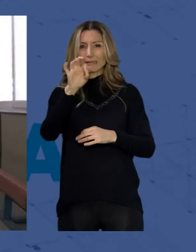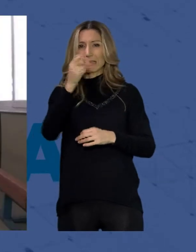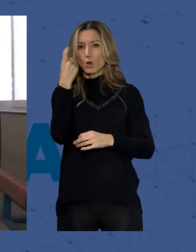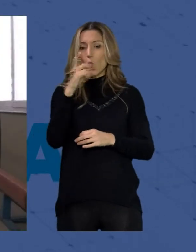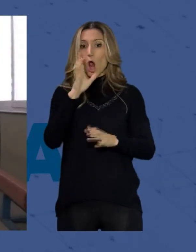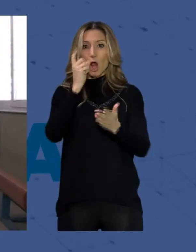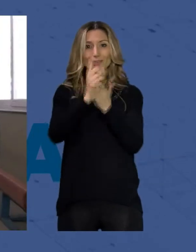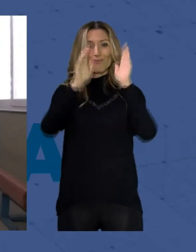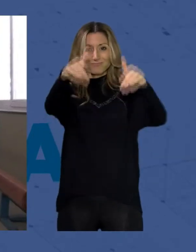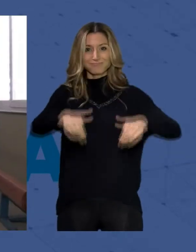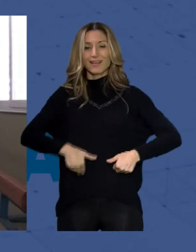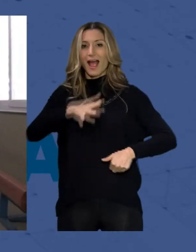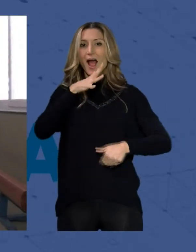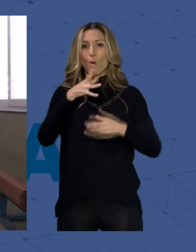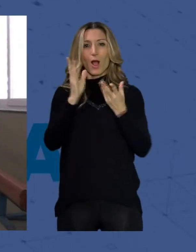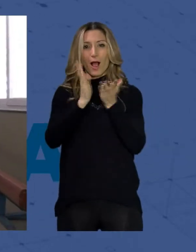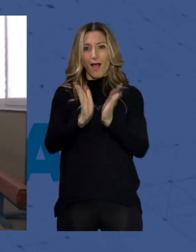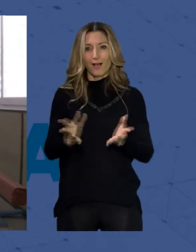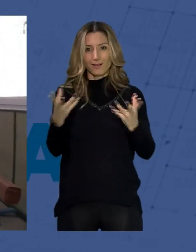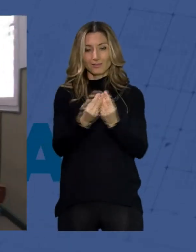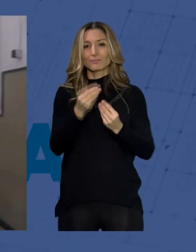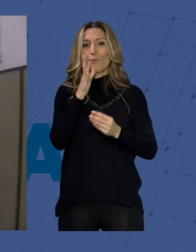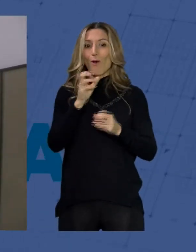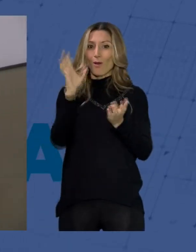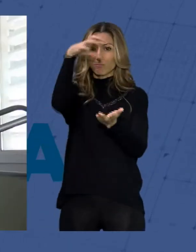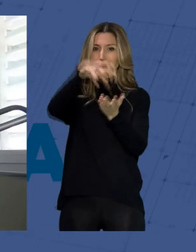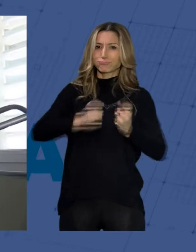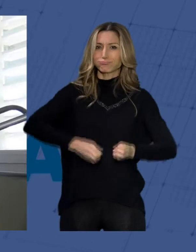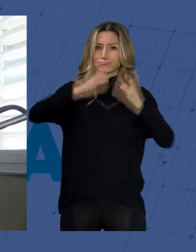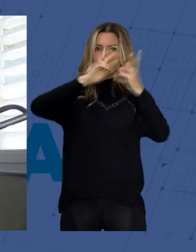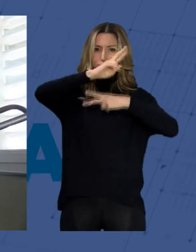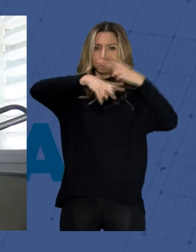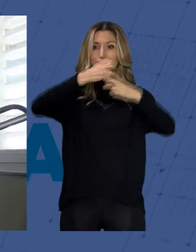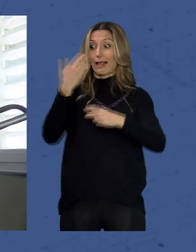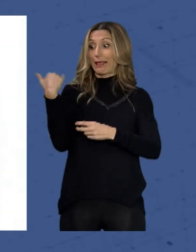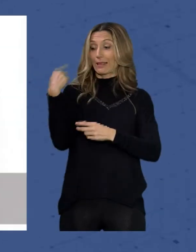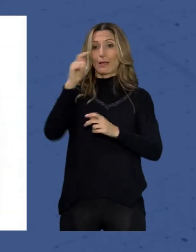retomar las terapias en el agua en unas instalaciones que se han mejorado en los últimos meses.